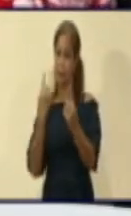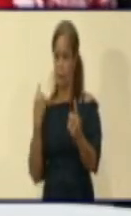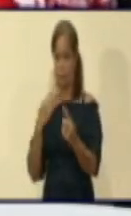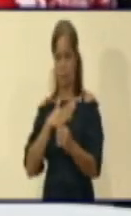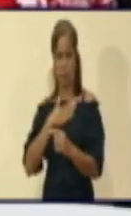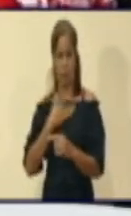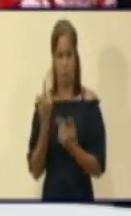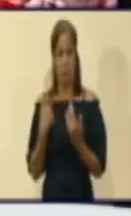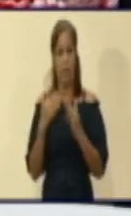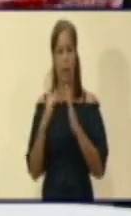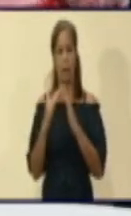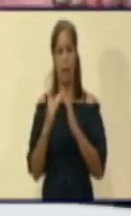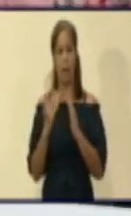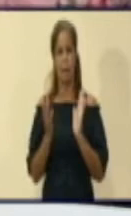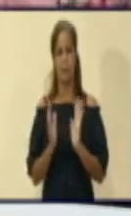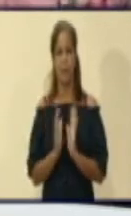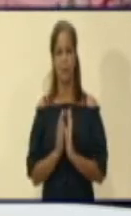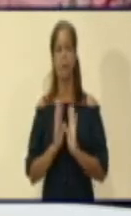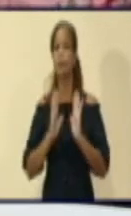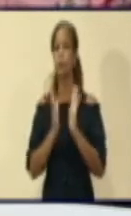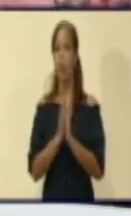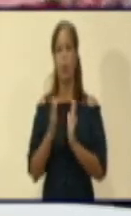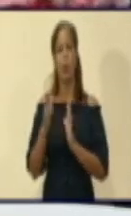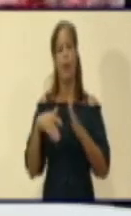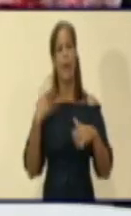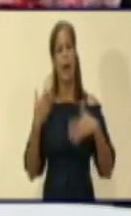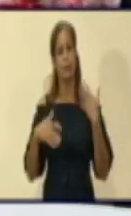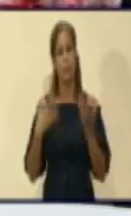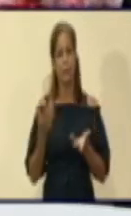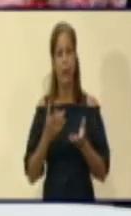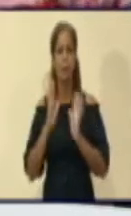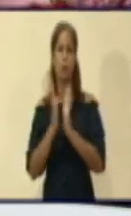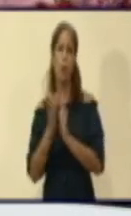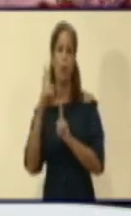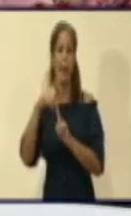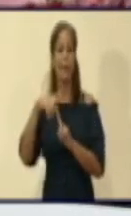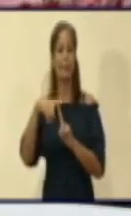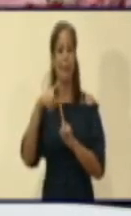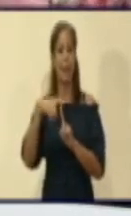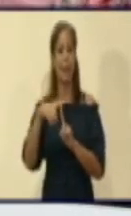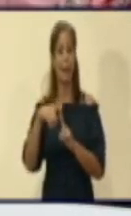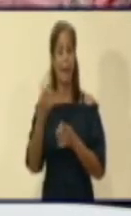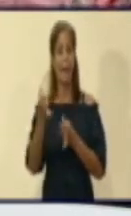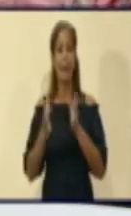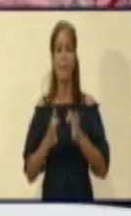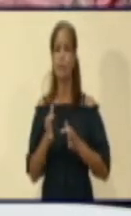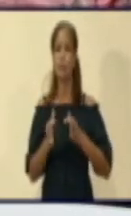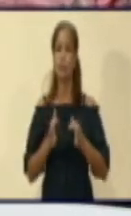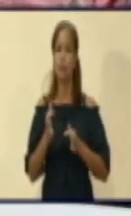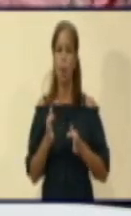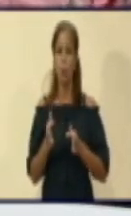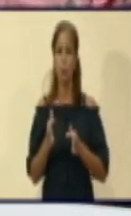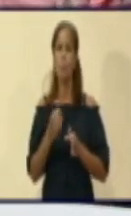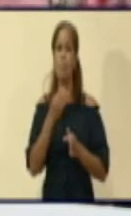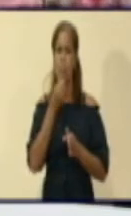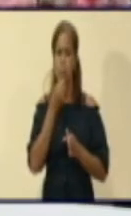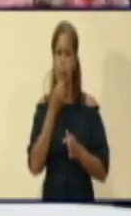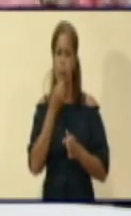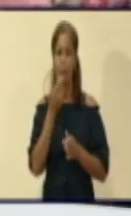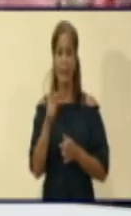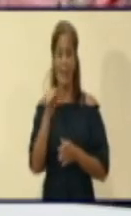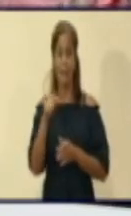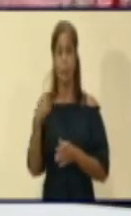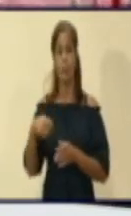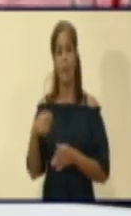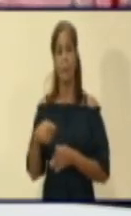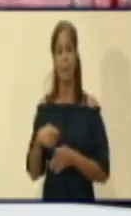sector estatal, en todas aquellas actividades, en todos aquellos cargos que por su naturaleza y sus funciones lo permitan e implementar, que le corresponde al administrativo,